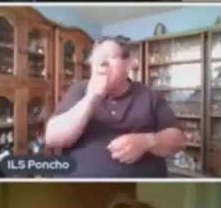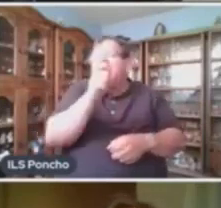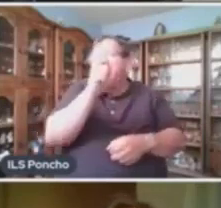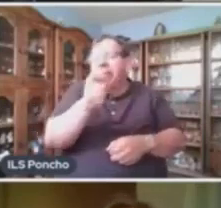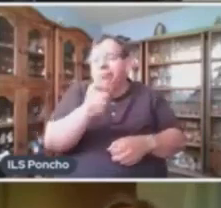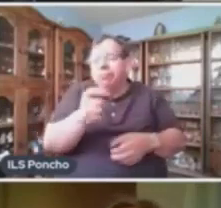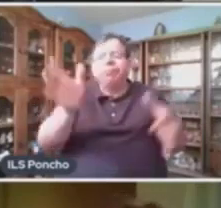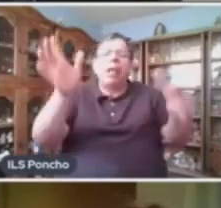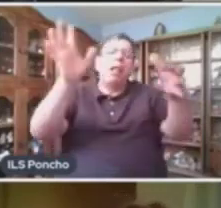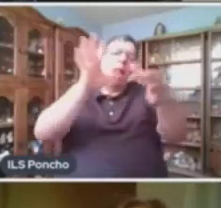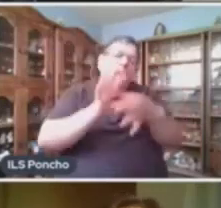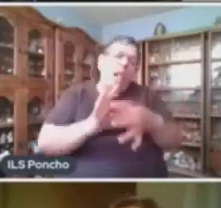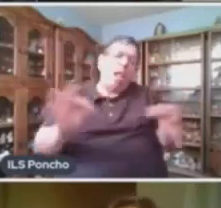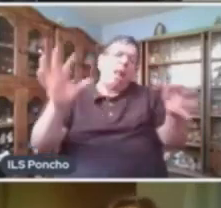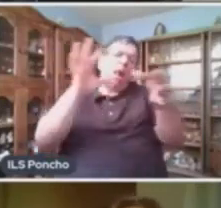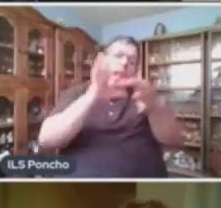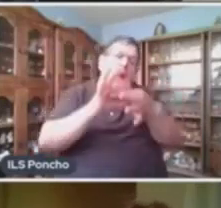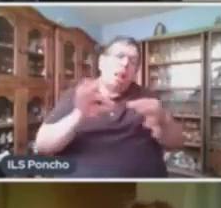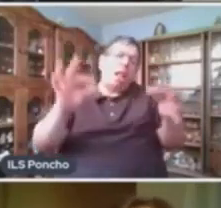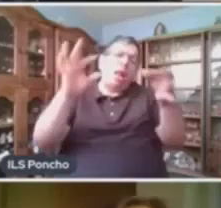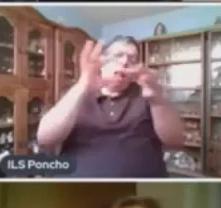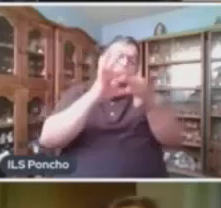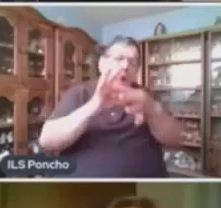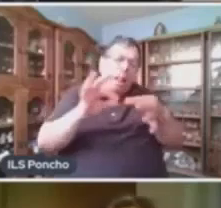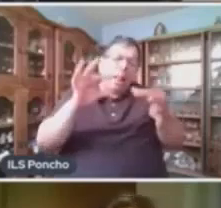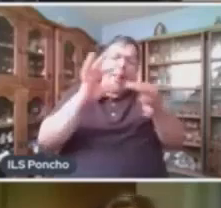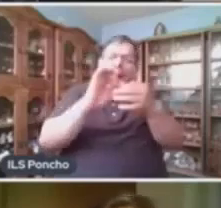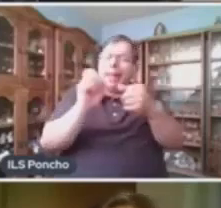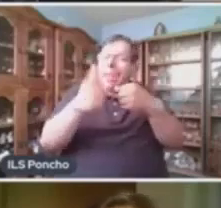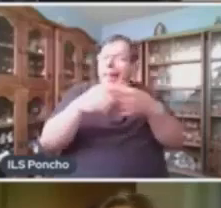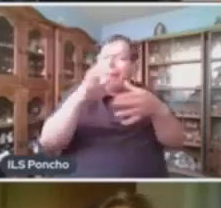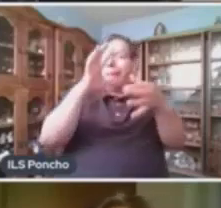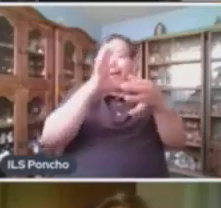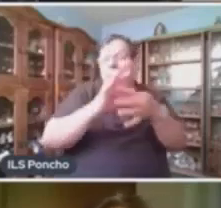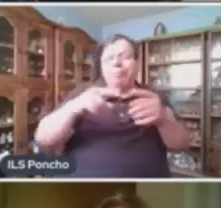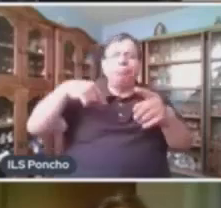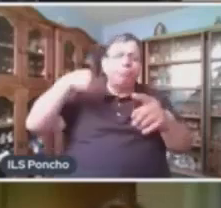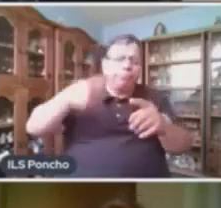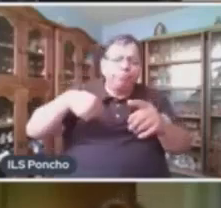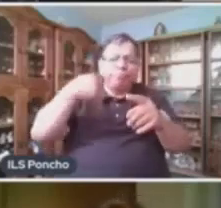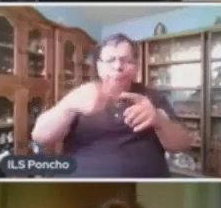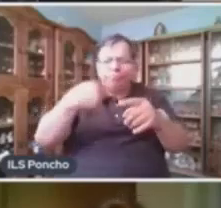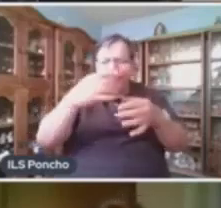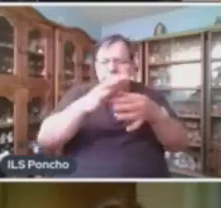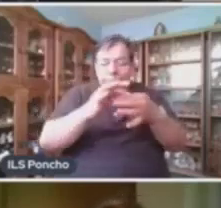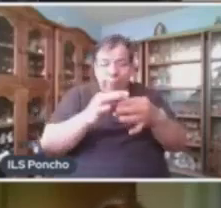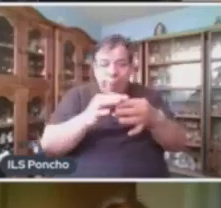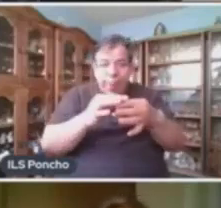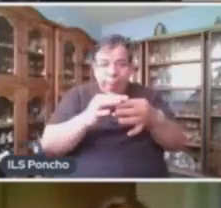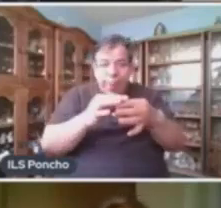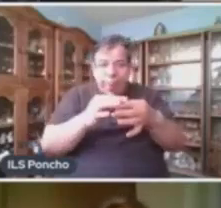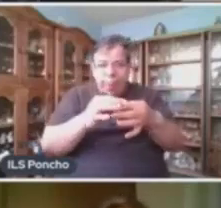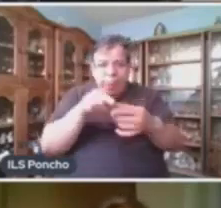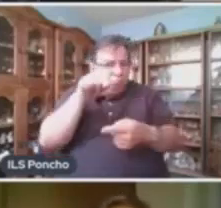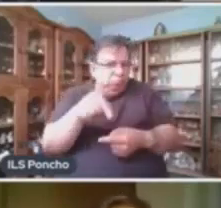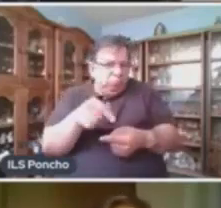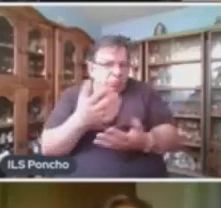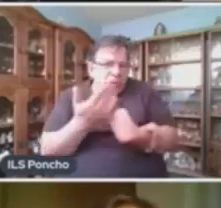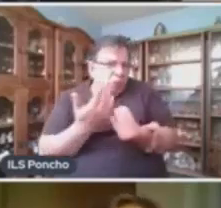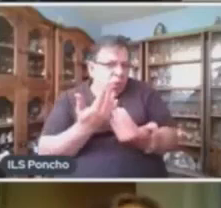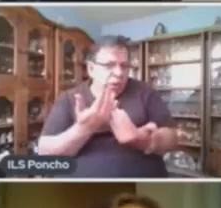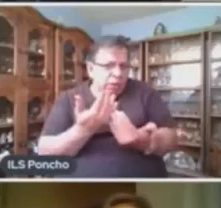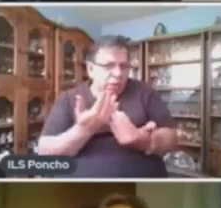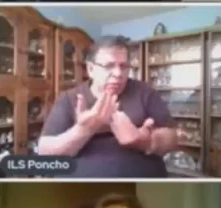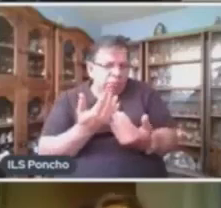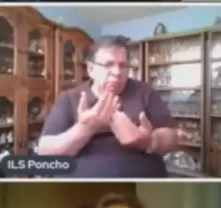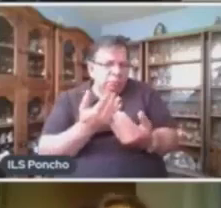de contar algo, de decirnos algo, de narrar algo. En este caso, no lo tenemos. Por lo tanto,